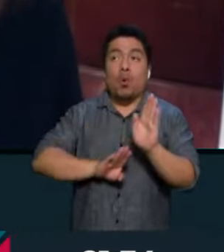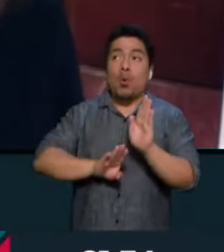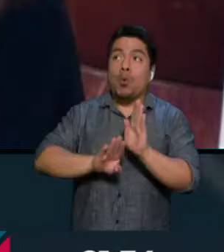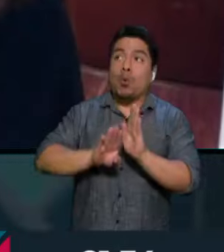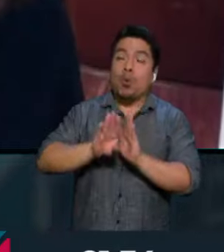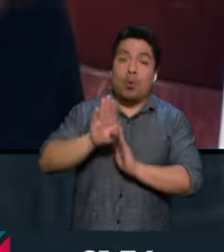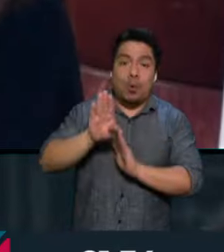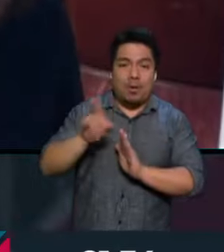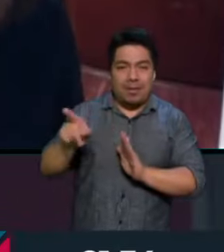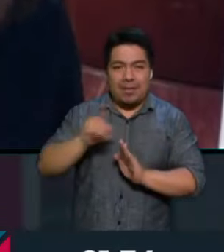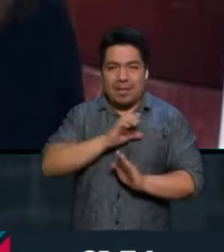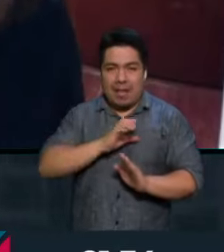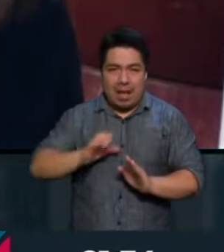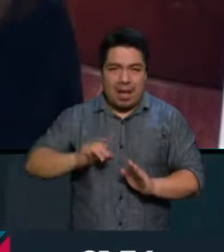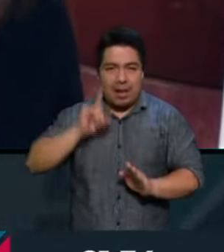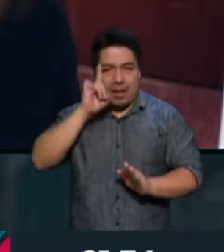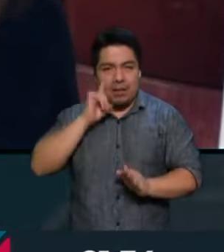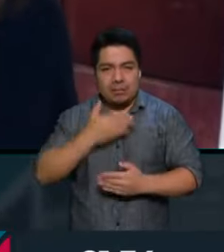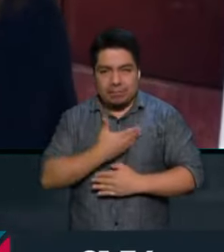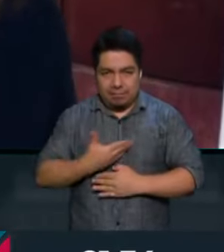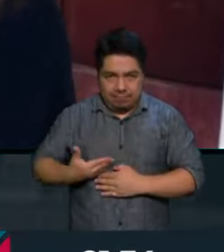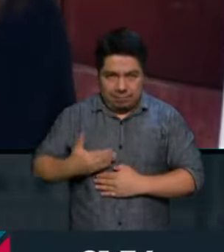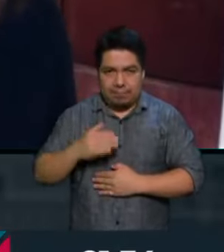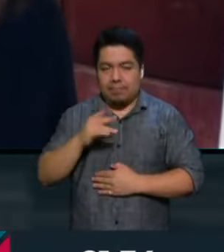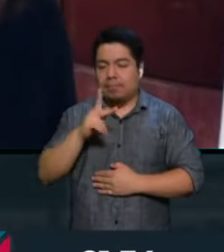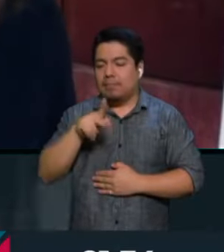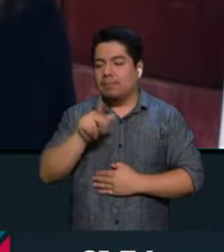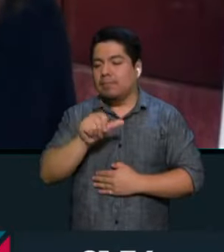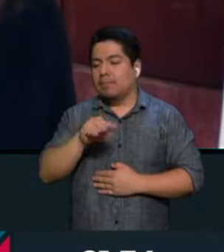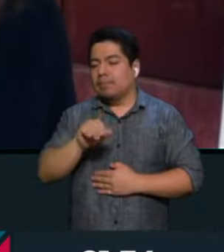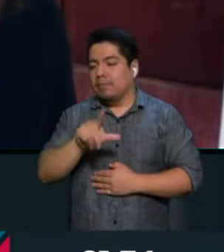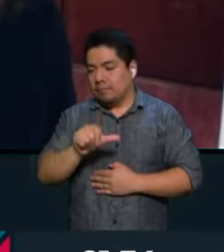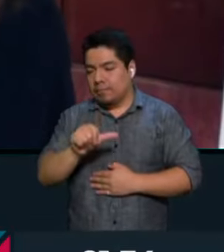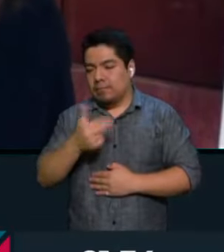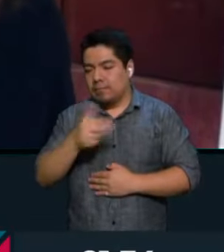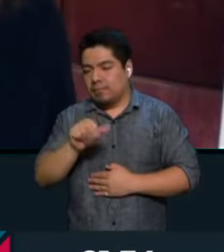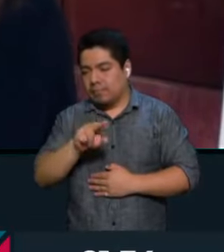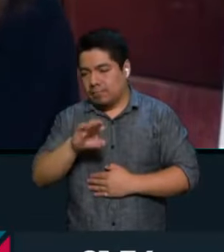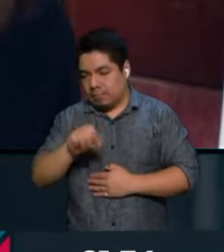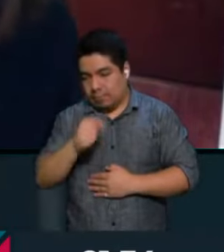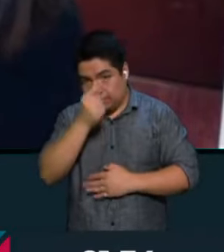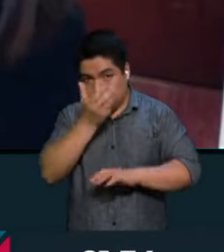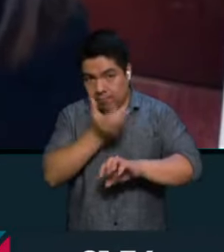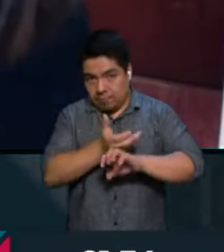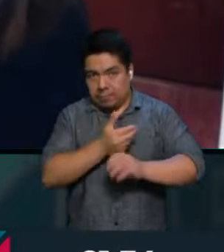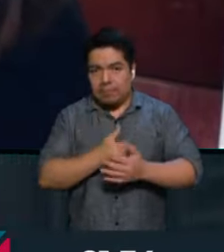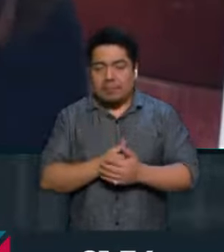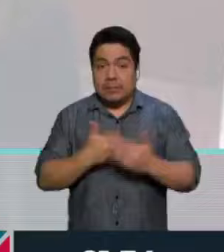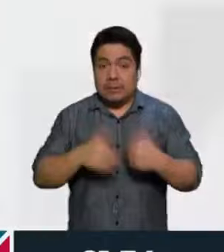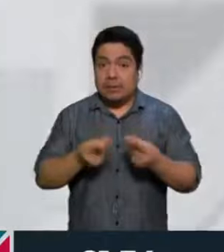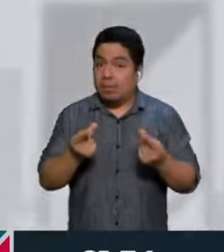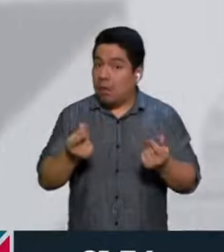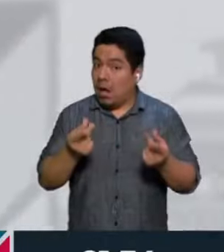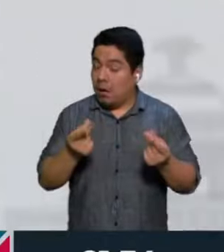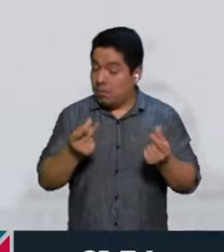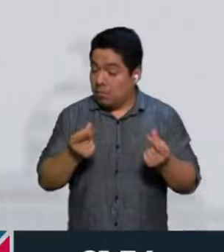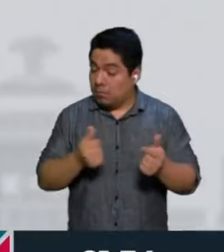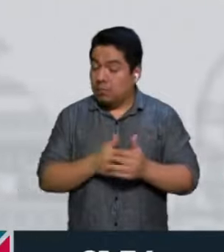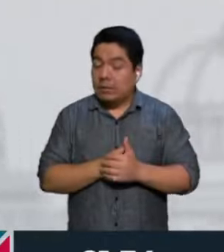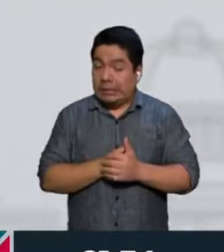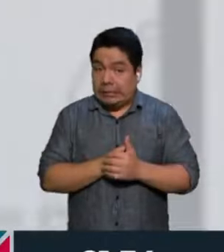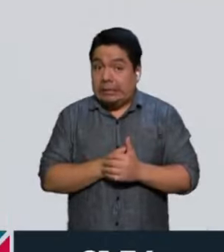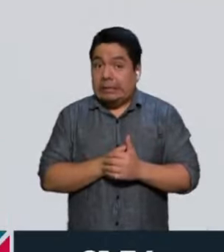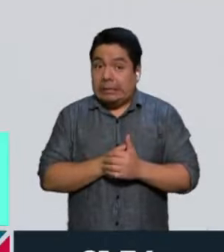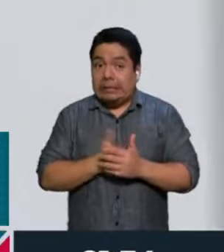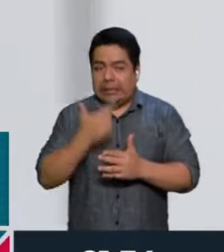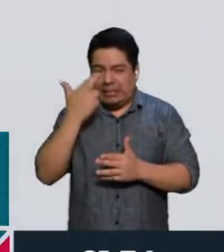candidatura de Kamala Harris como candidata a la presidencia del partido demócrata en Estados Unidos. Cuéntenos. Y con mucha prisa, Braudio, porque mira, nosotros ya